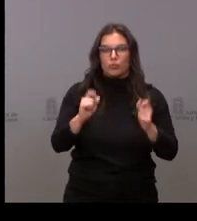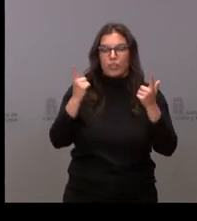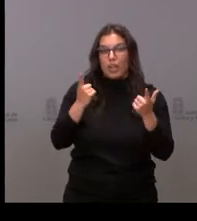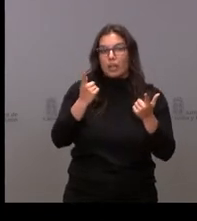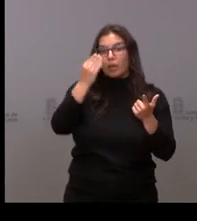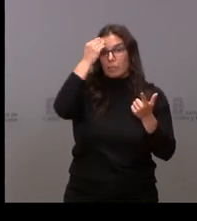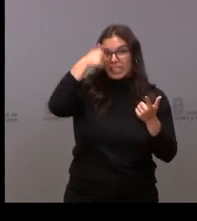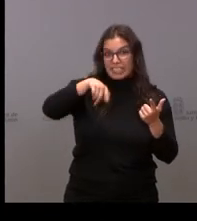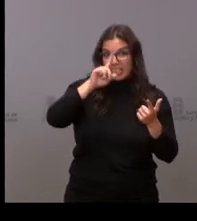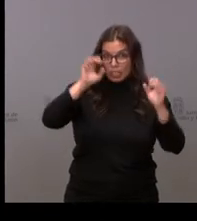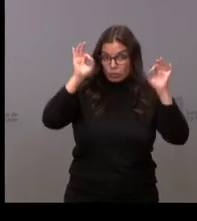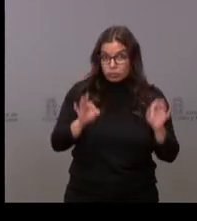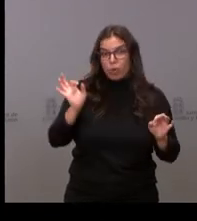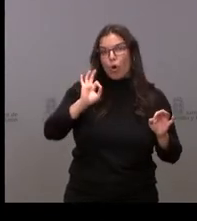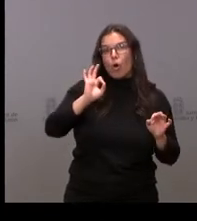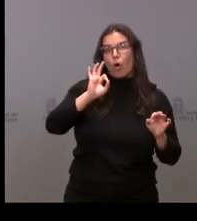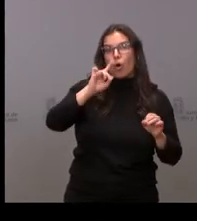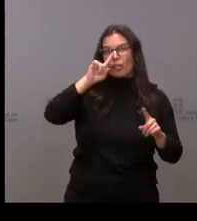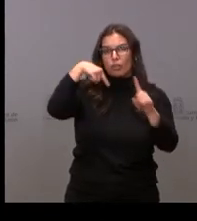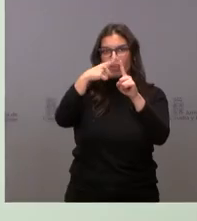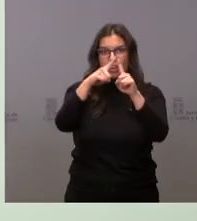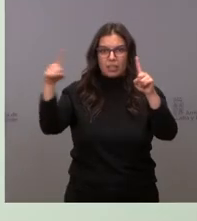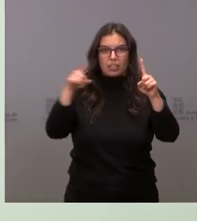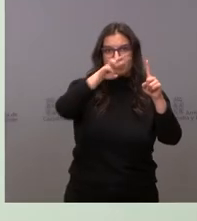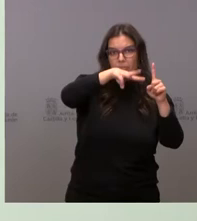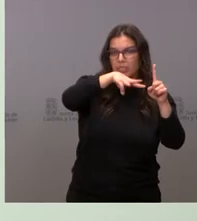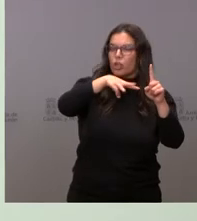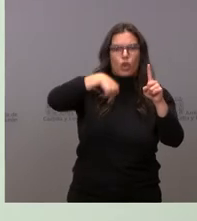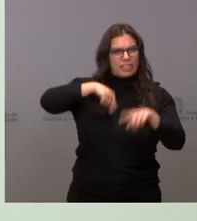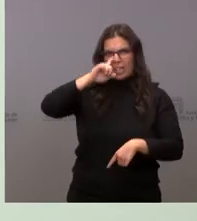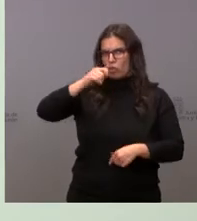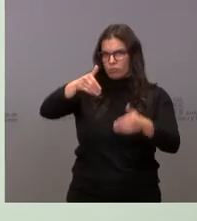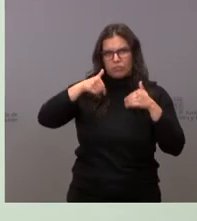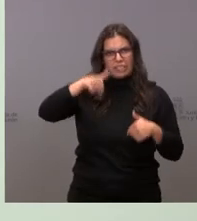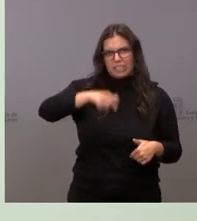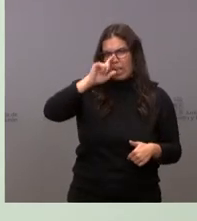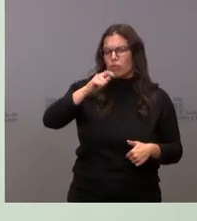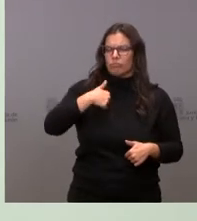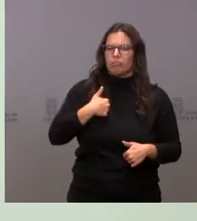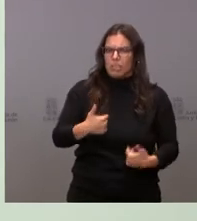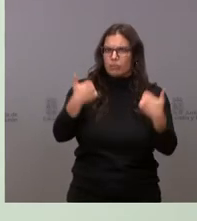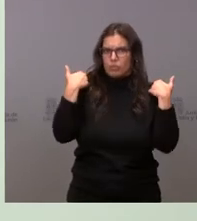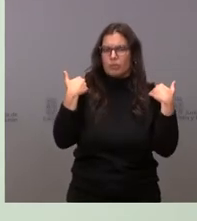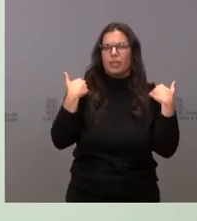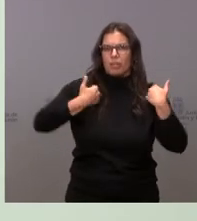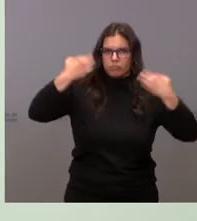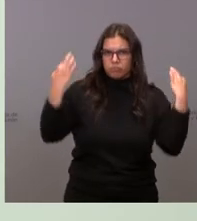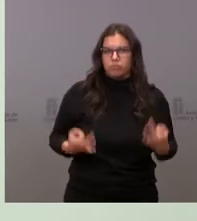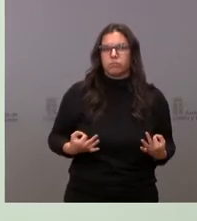sacarlos este año o ya para el primer trimestre del año que viene. Para este año es una responsabilidad que le corresponde